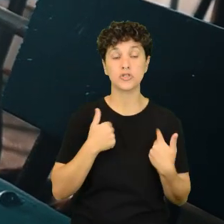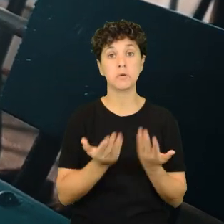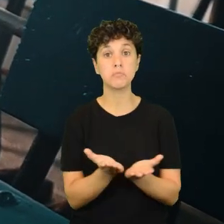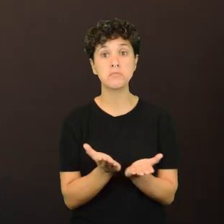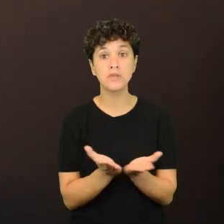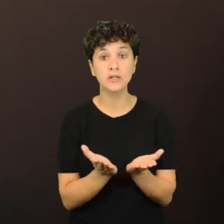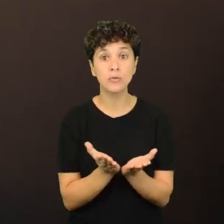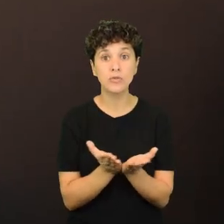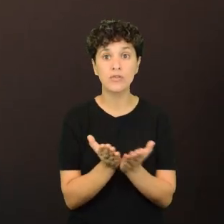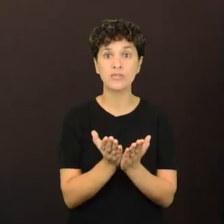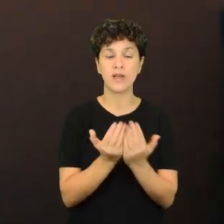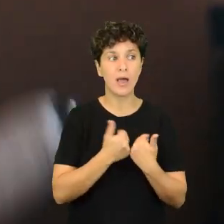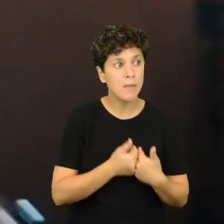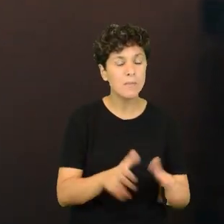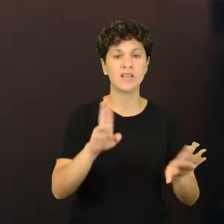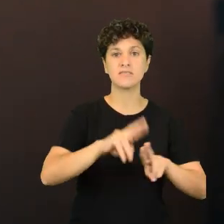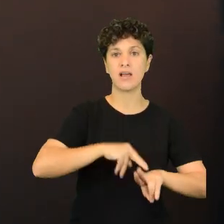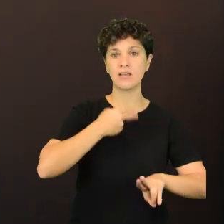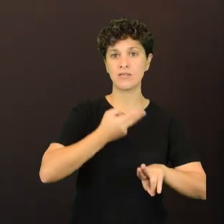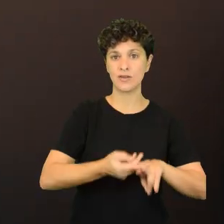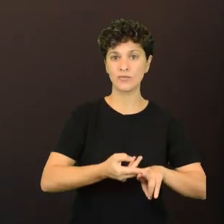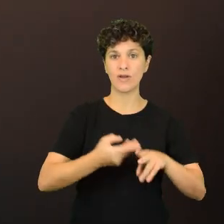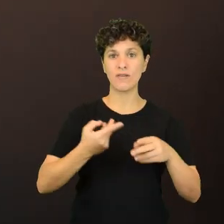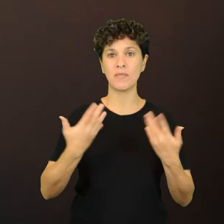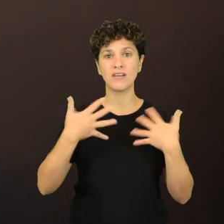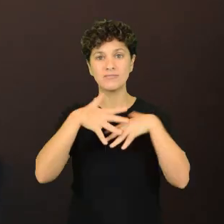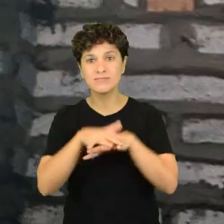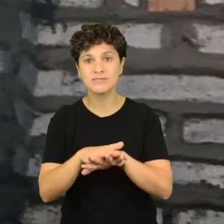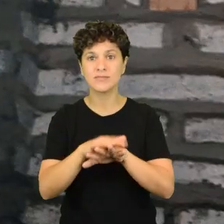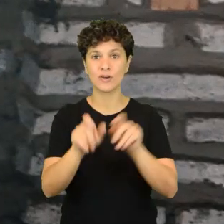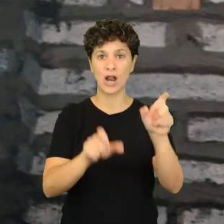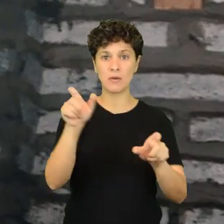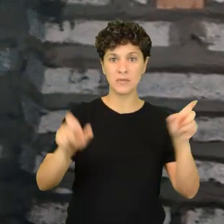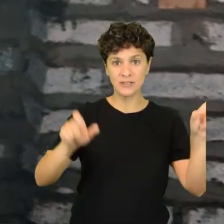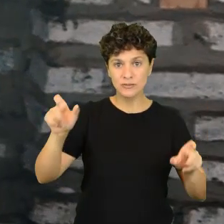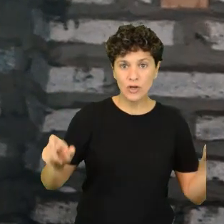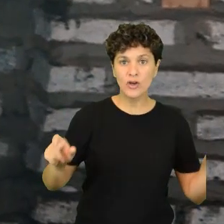fue como empezar de nuevo, para asociarme con la gente,